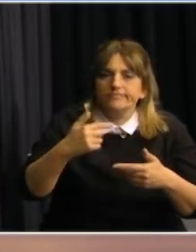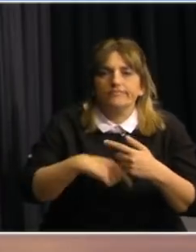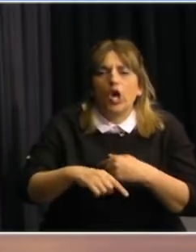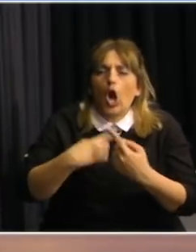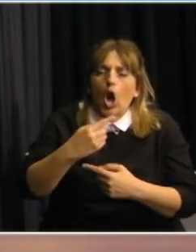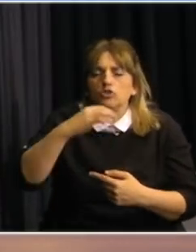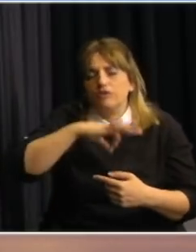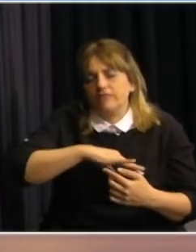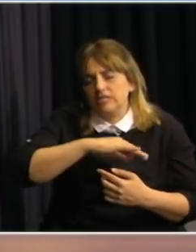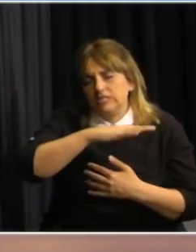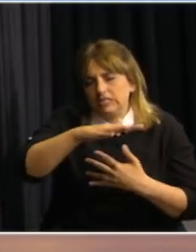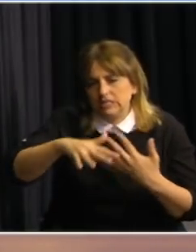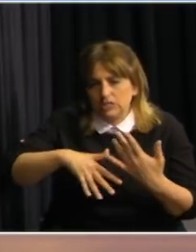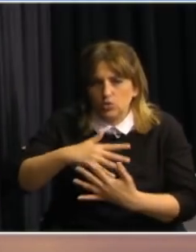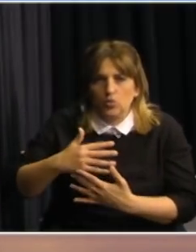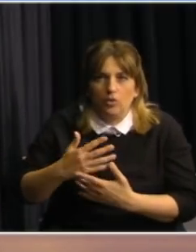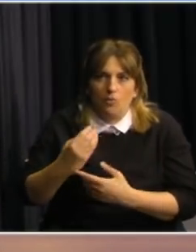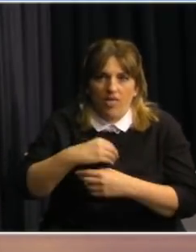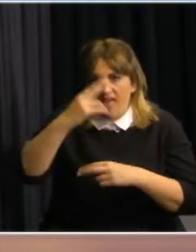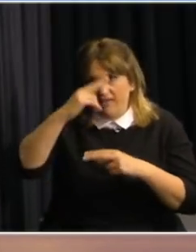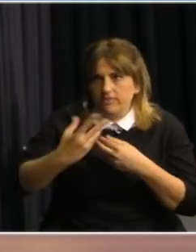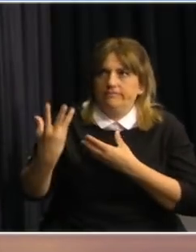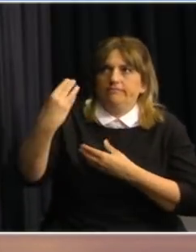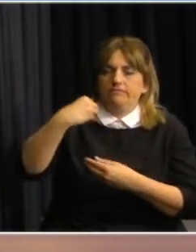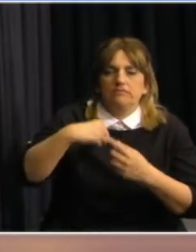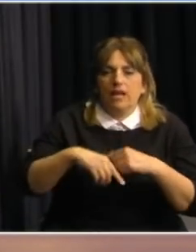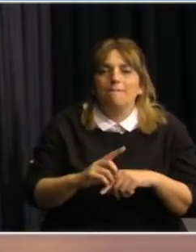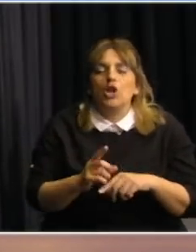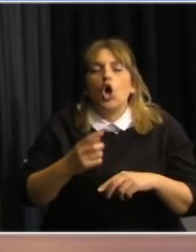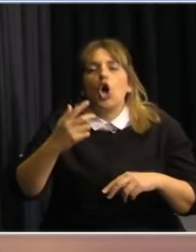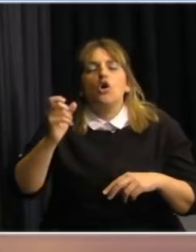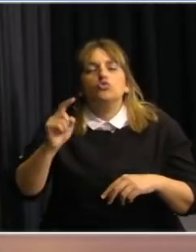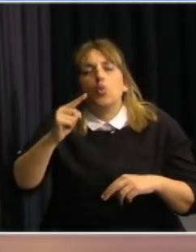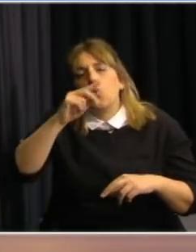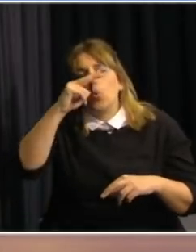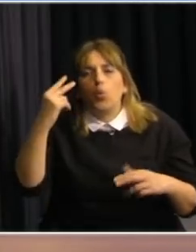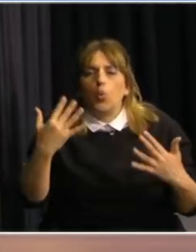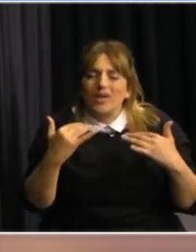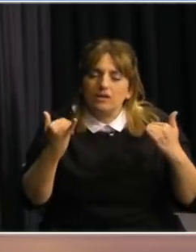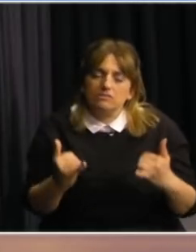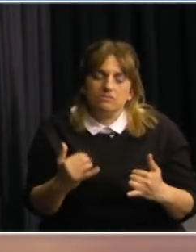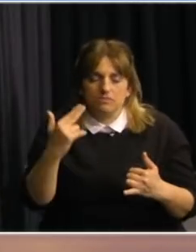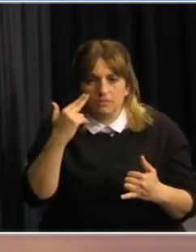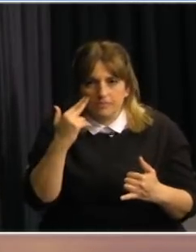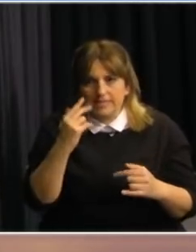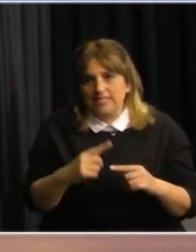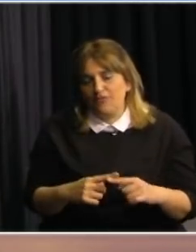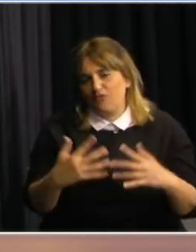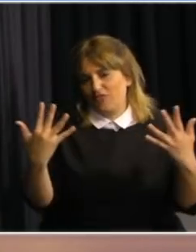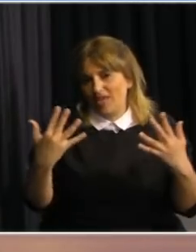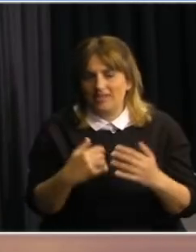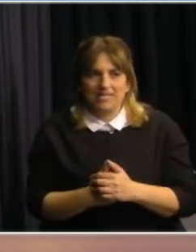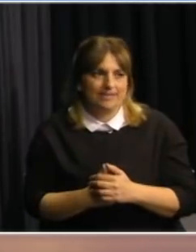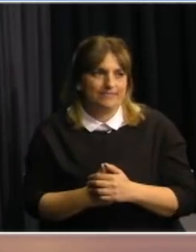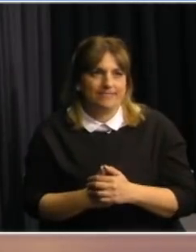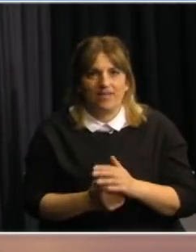otros virus las coinfecciones el verano sobre todo ofrece las dificultades básicamente de las fiestas las celebraciones